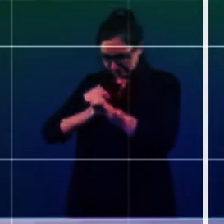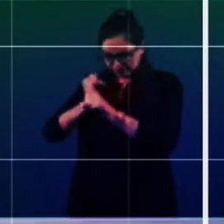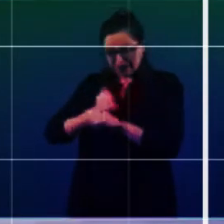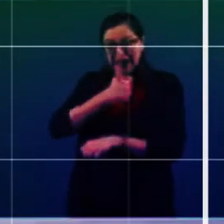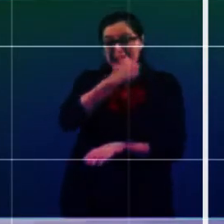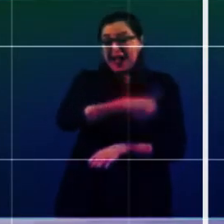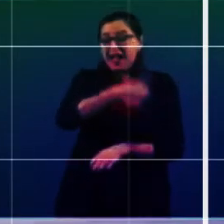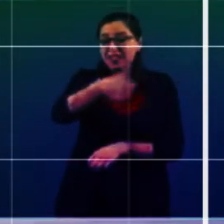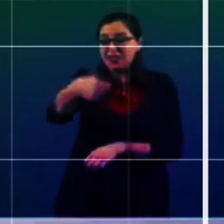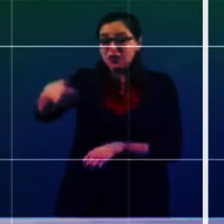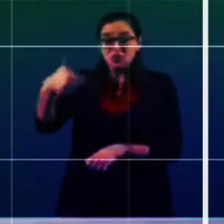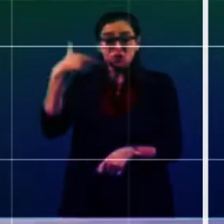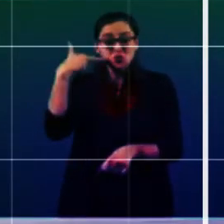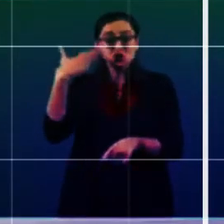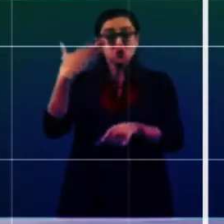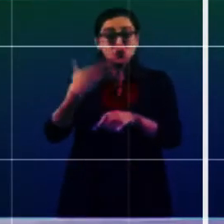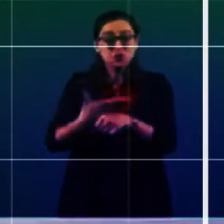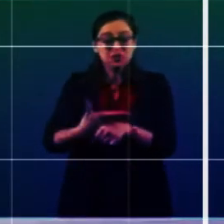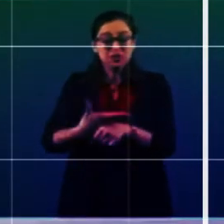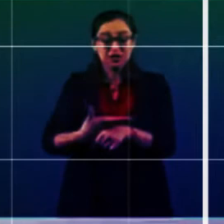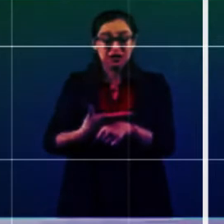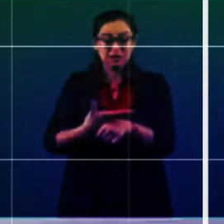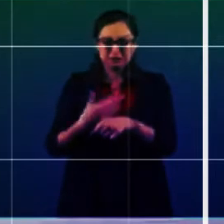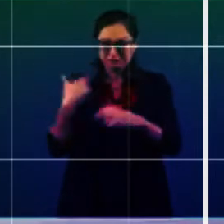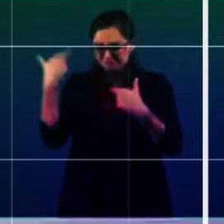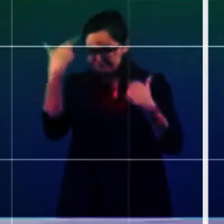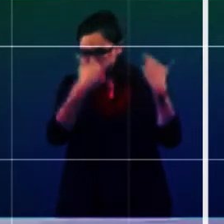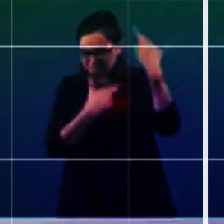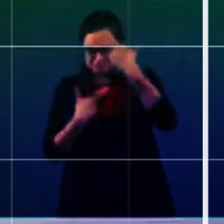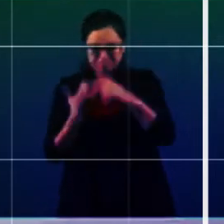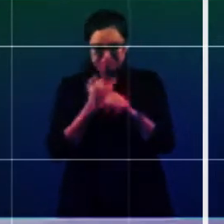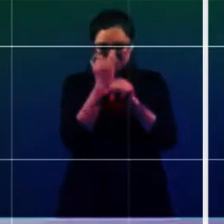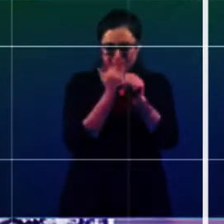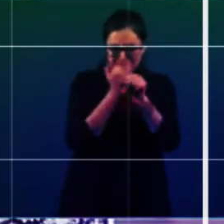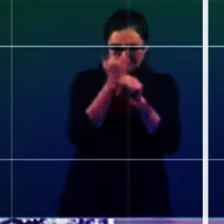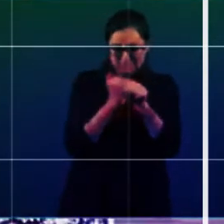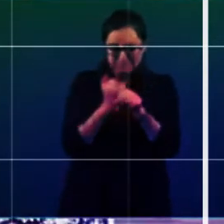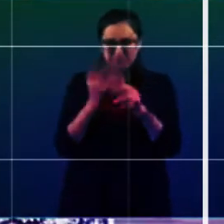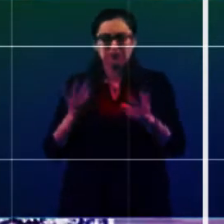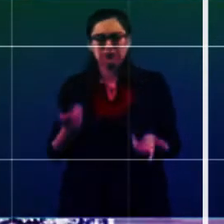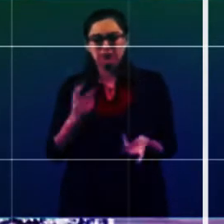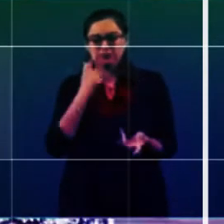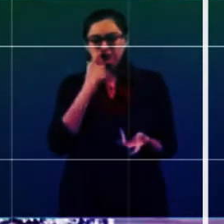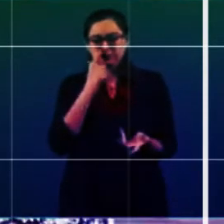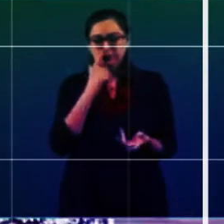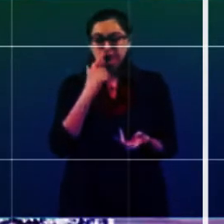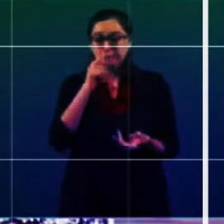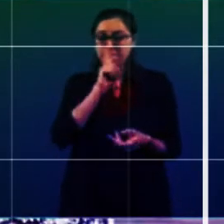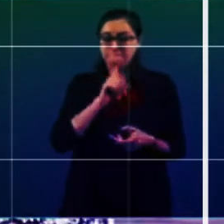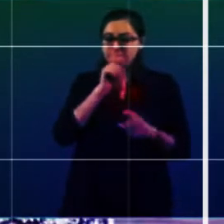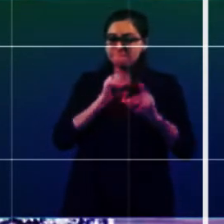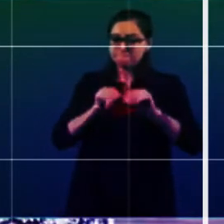que no se traguen ningún plato de mentiras.